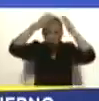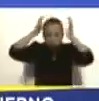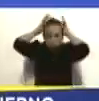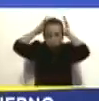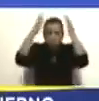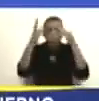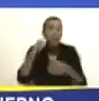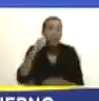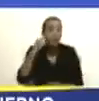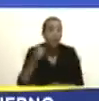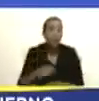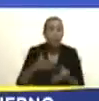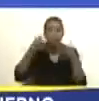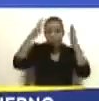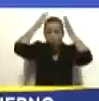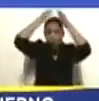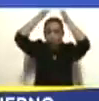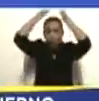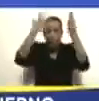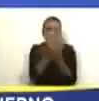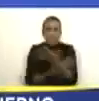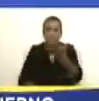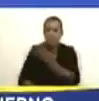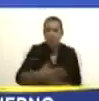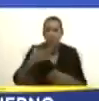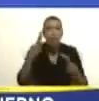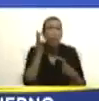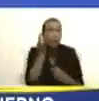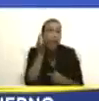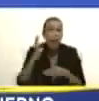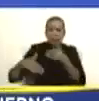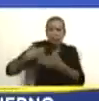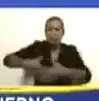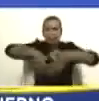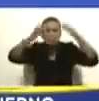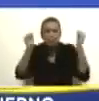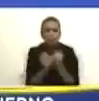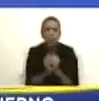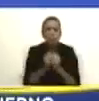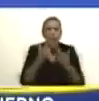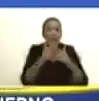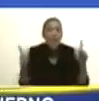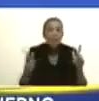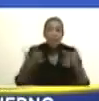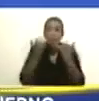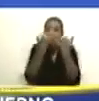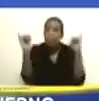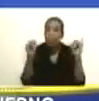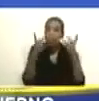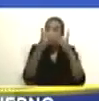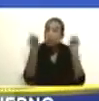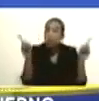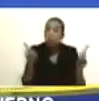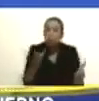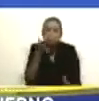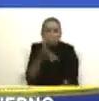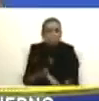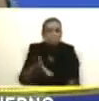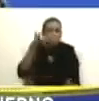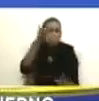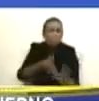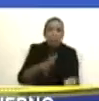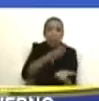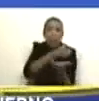por Luisa Cáceres Arismendi, la sangre derramada de nuestros ejércitos libertadores, que fue a